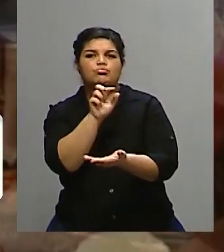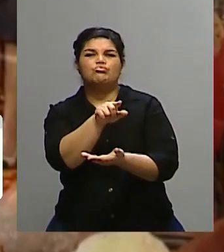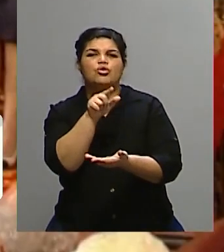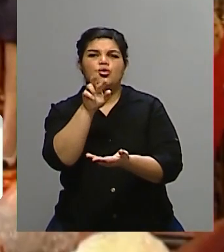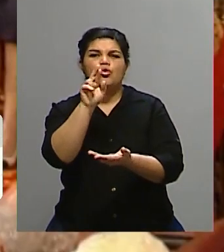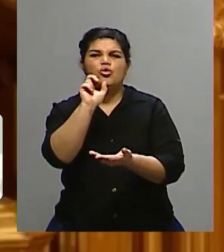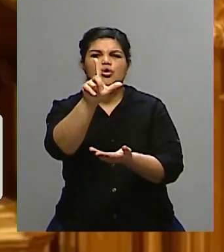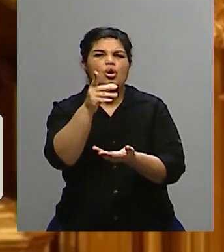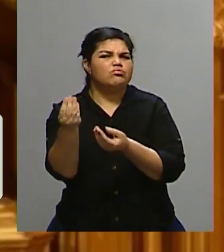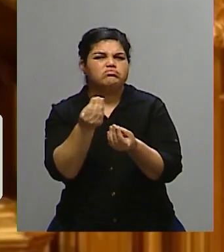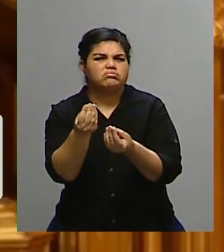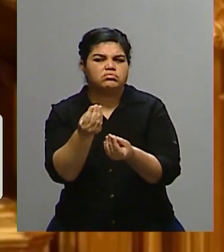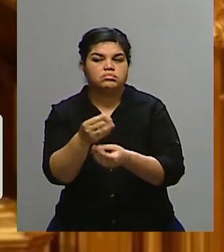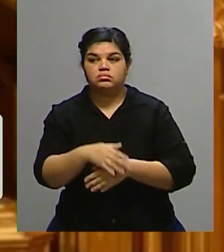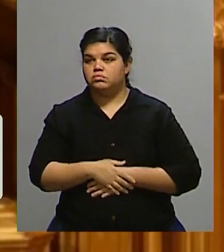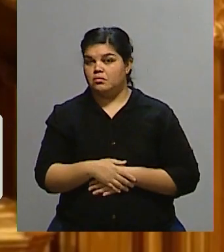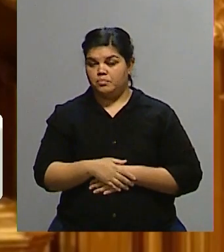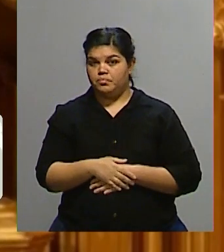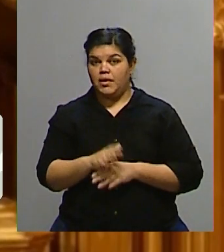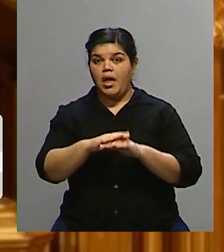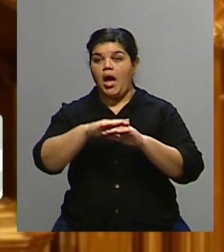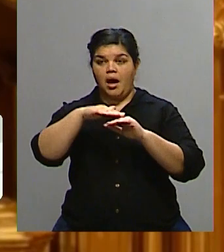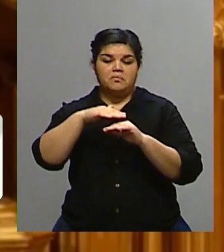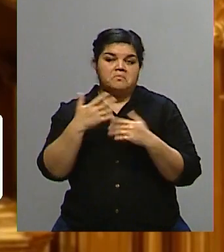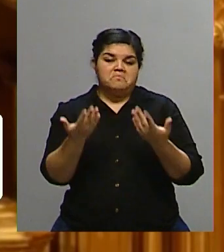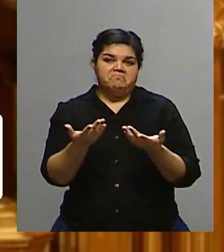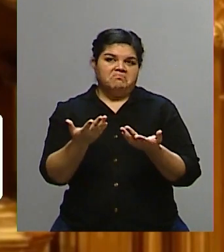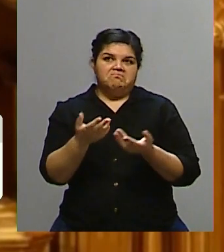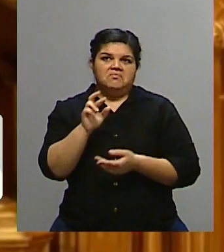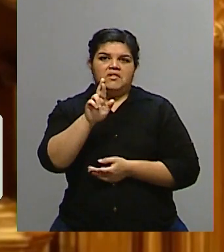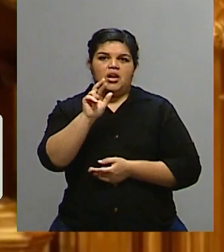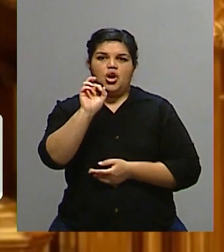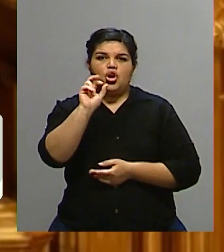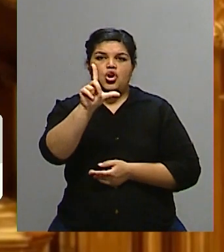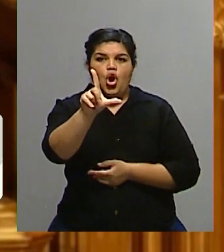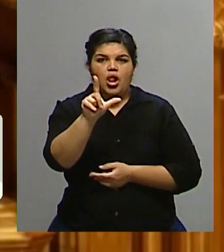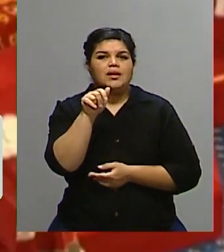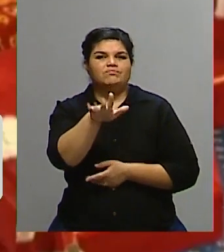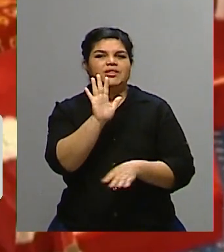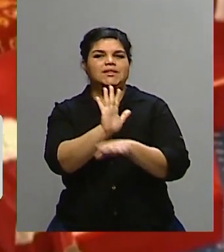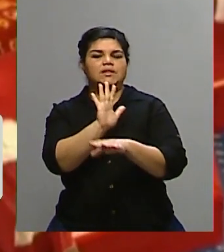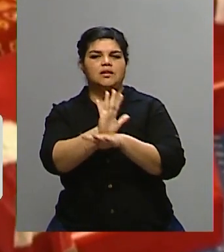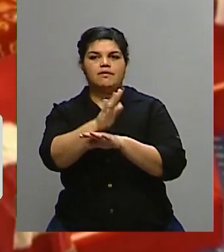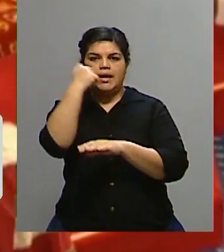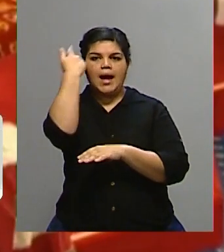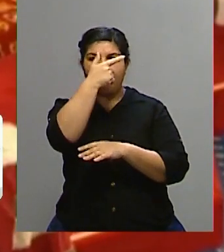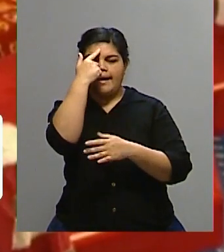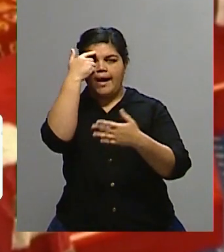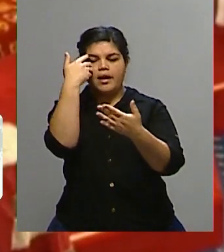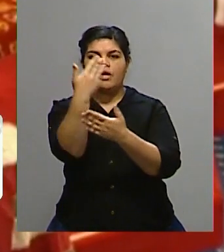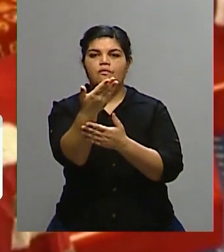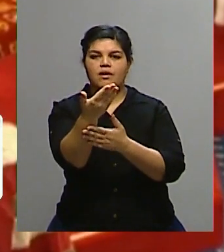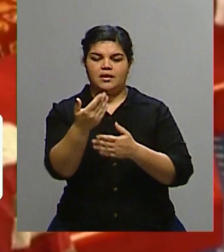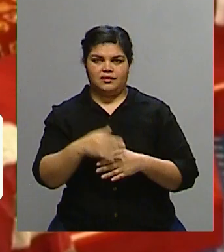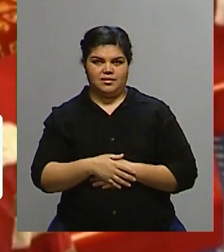Es un rol básicamente, bueno, hacia afuera protocolar, pero que juega a dar la imagen del Reino Unido, una